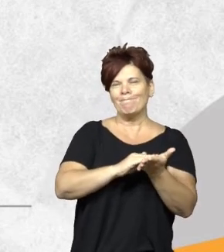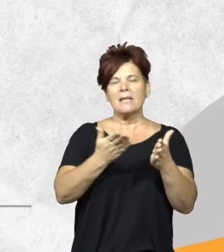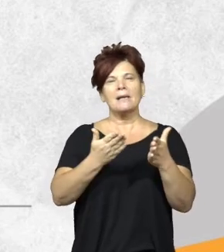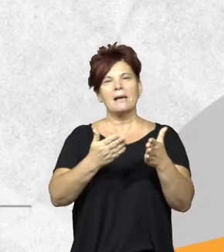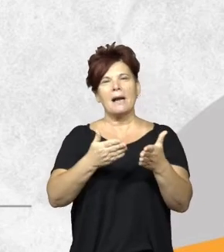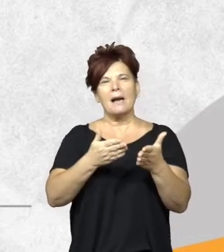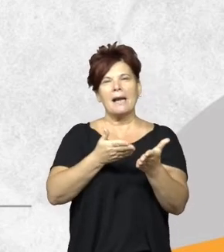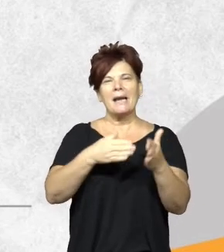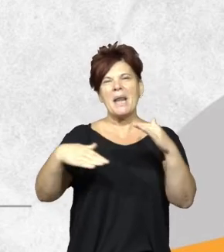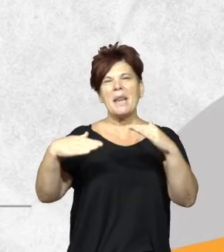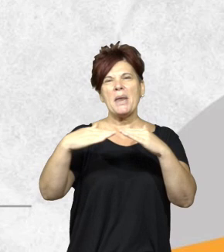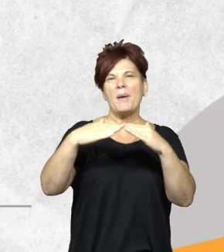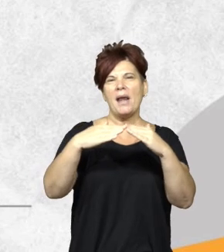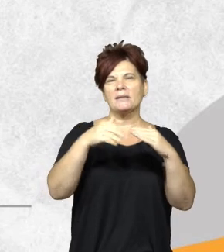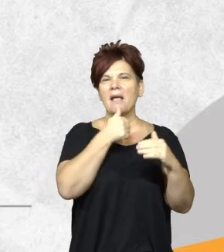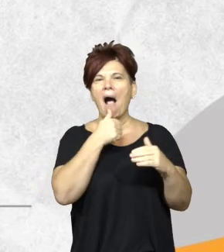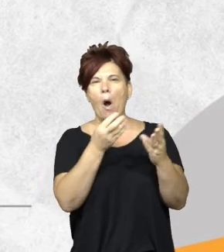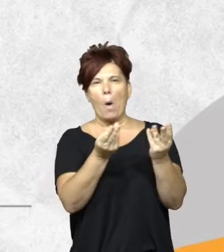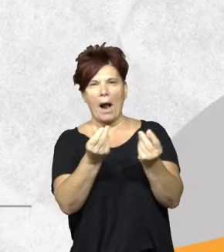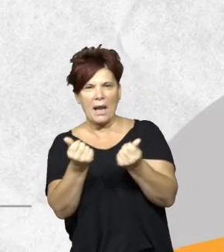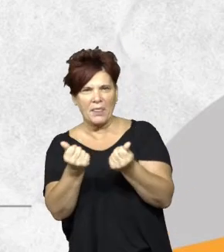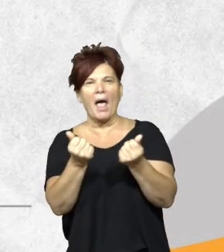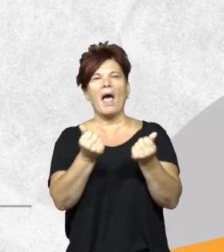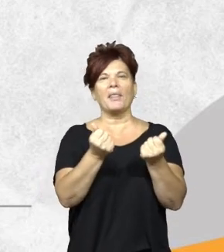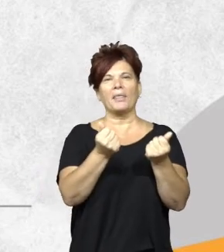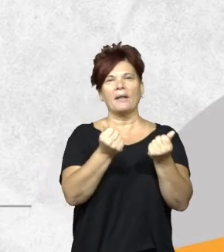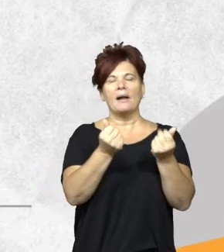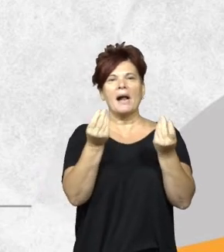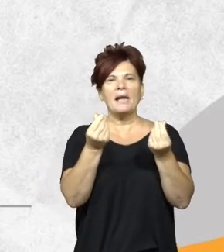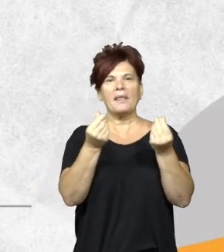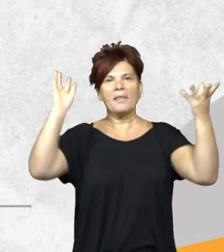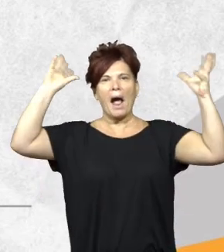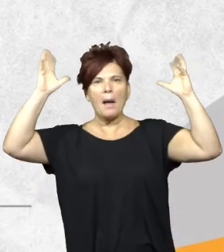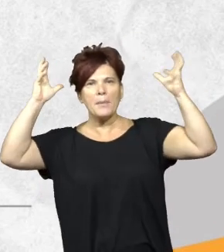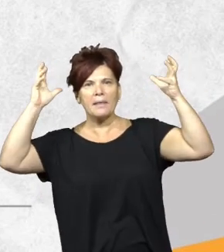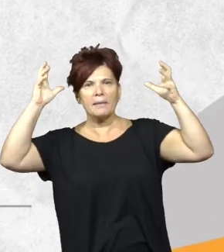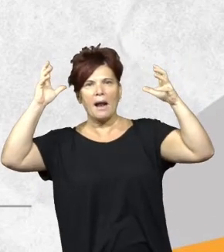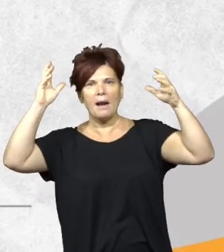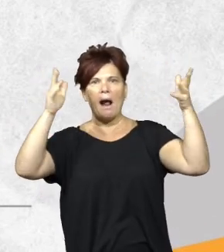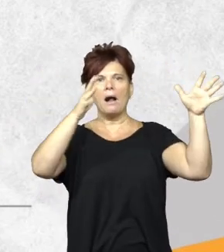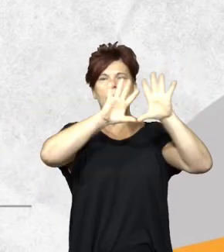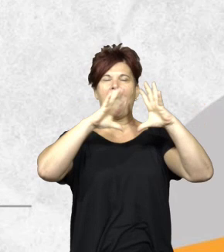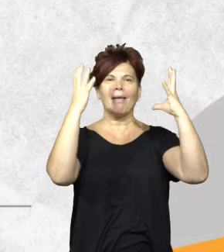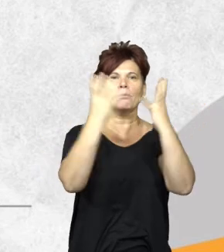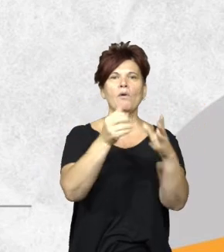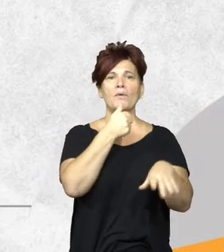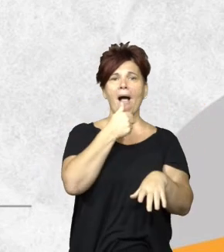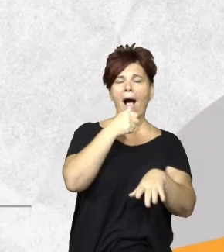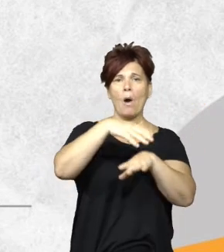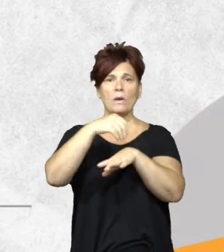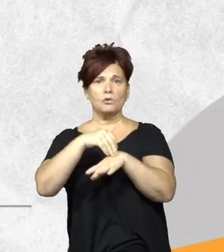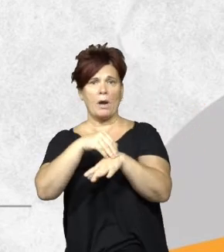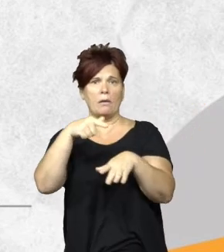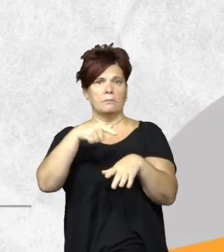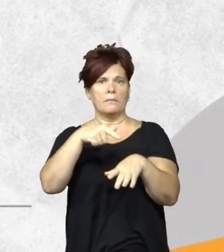los niveles guía de calidad de agua, calidad ambiental para protección de atmósfera, agua y suelo, que serían como los niveles que se tienen que